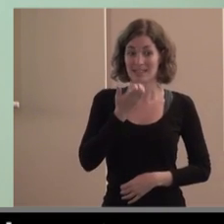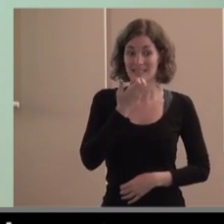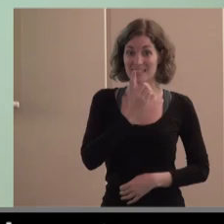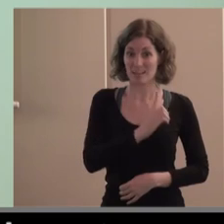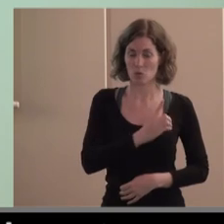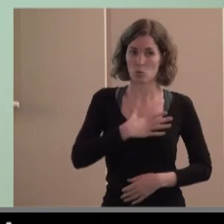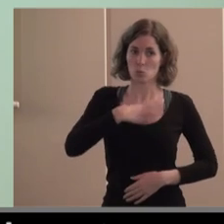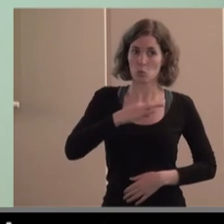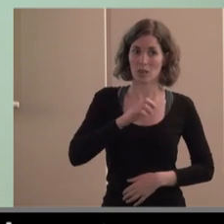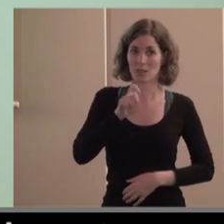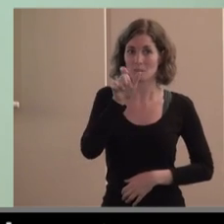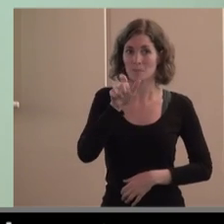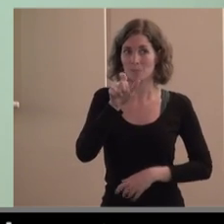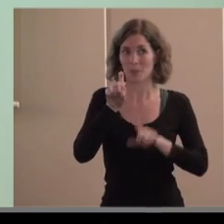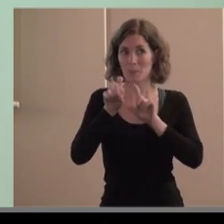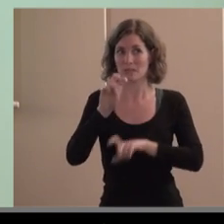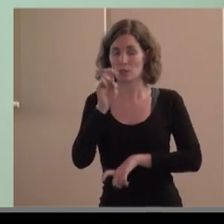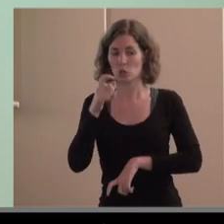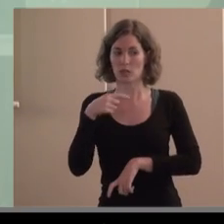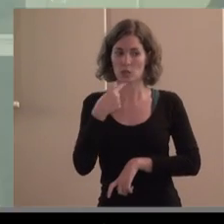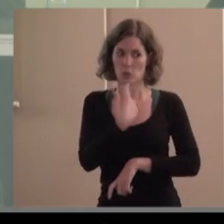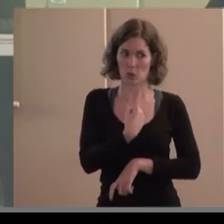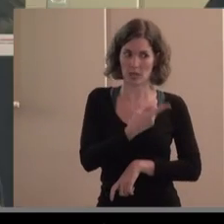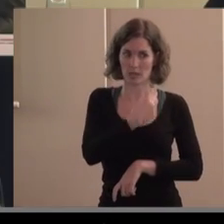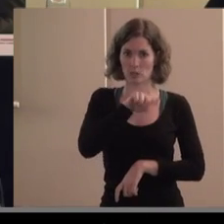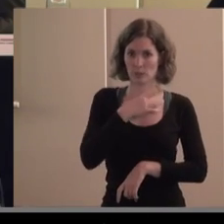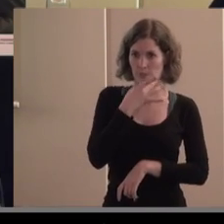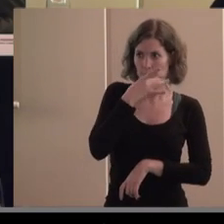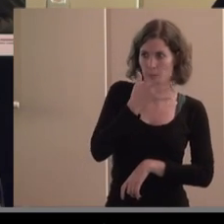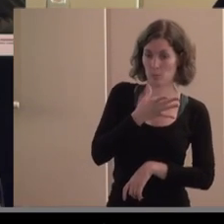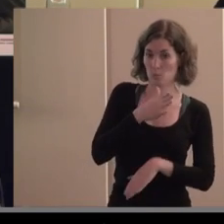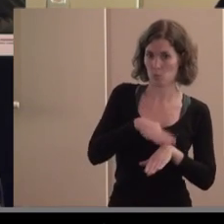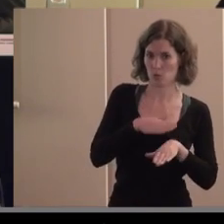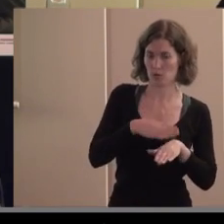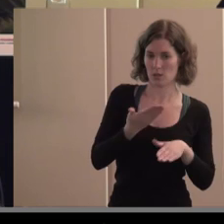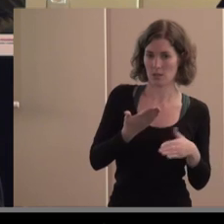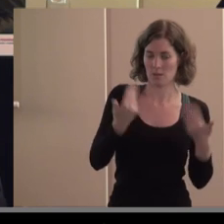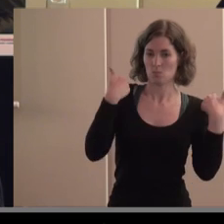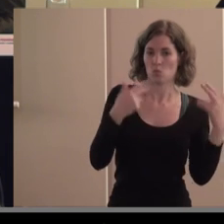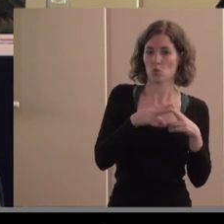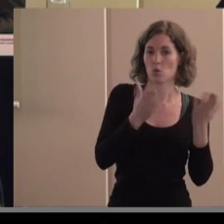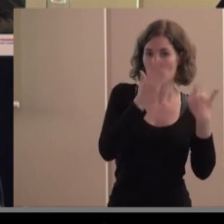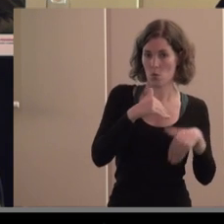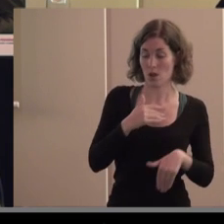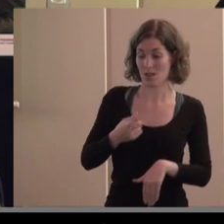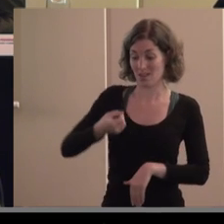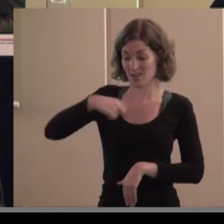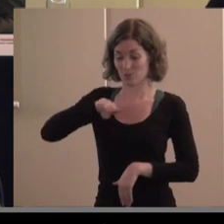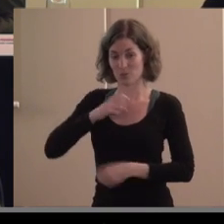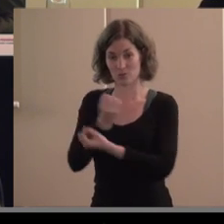porque no lo hacemos el mundo de la economía social lo ha hecho toda la vida y no sabe muy bien venderlo porque no le da importancia